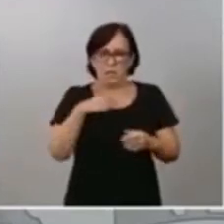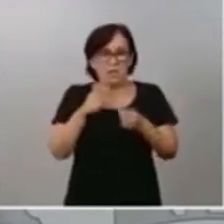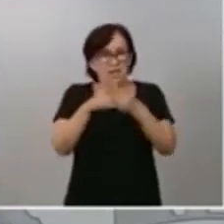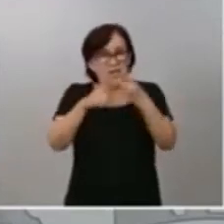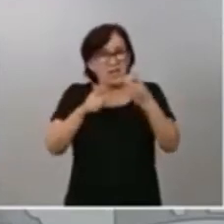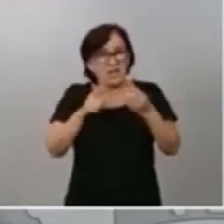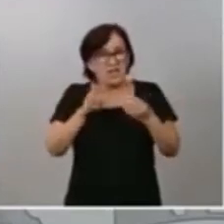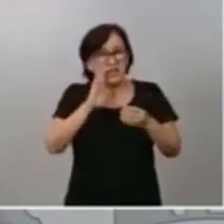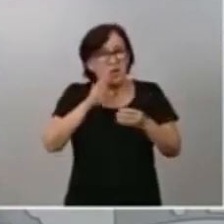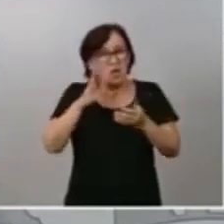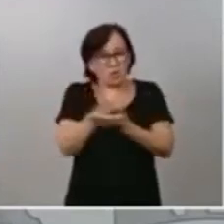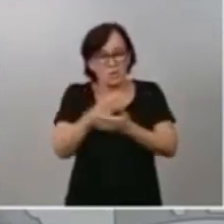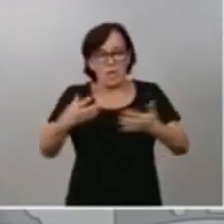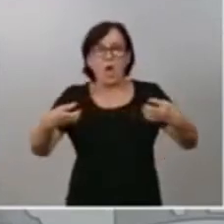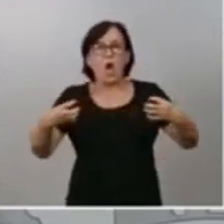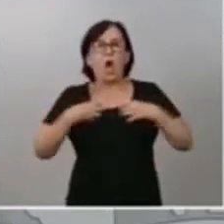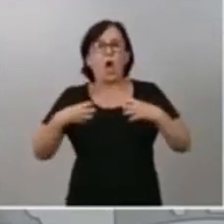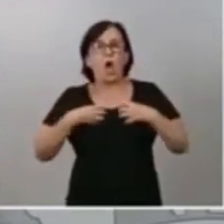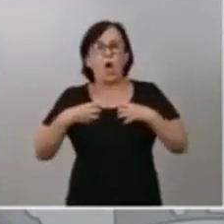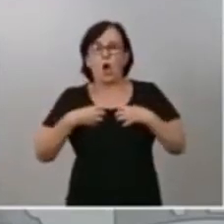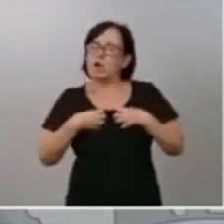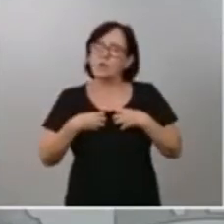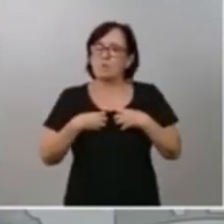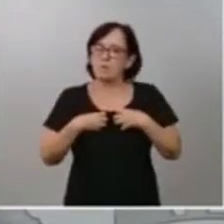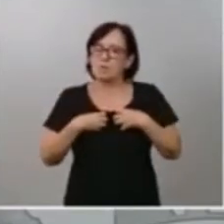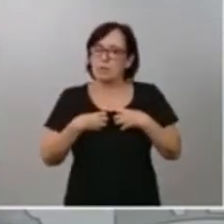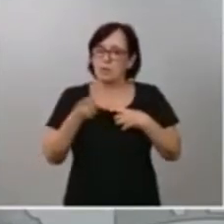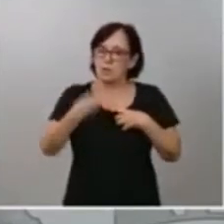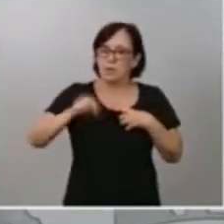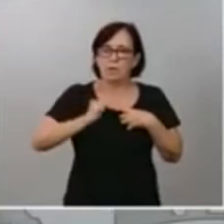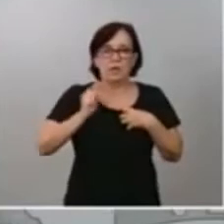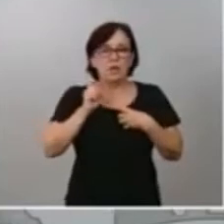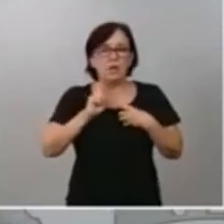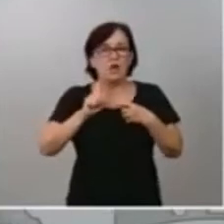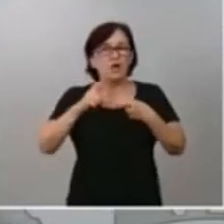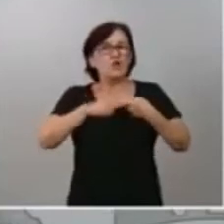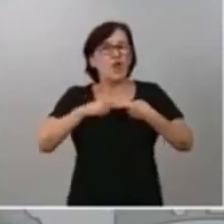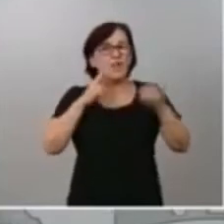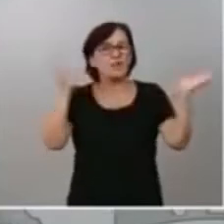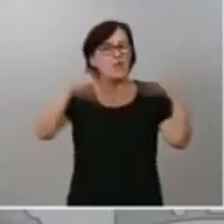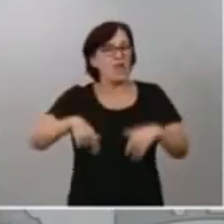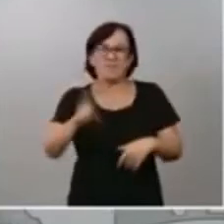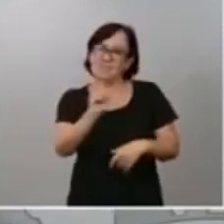el egoísmo es pernicioso para todos. La insolidaridad no es buena para nadie.